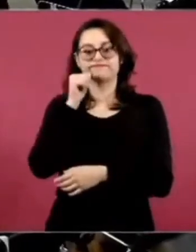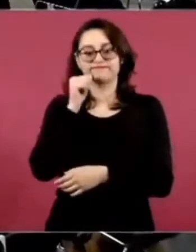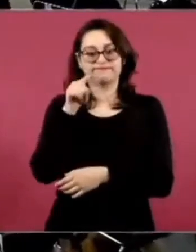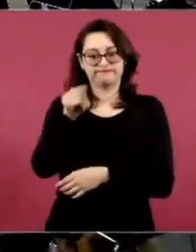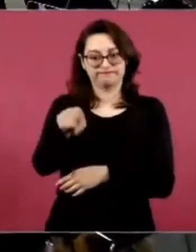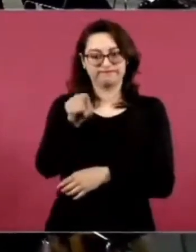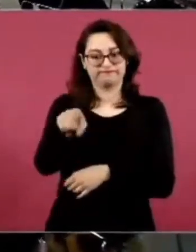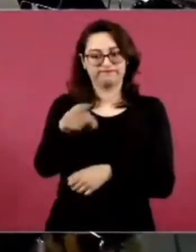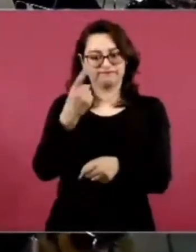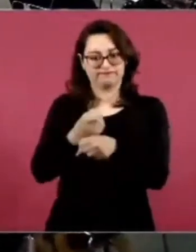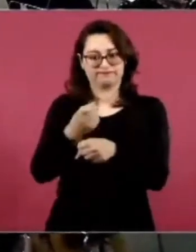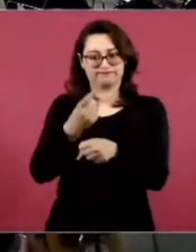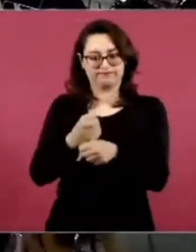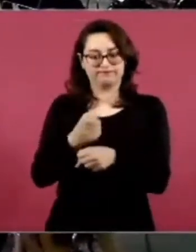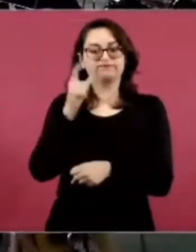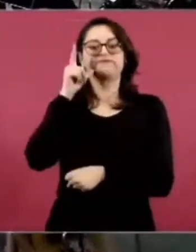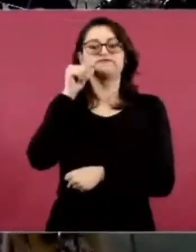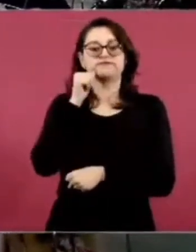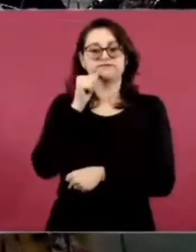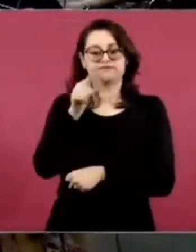Primero, primero,